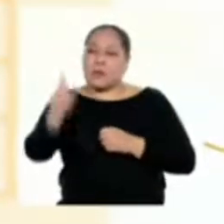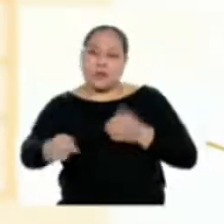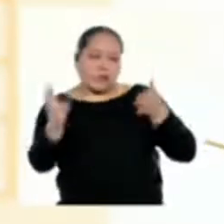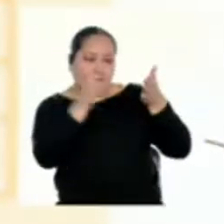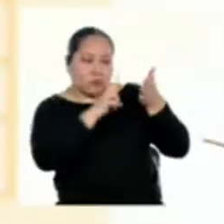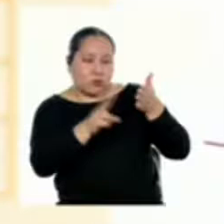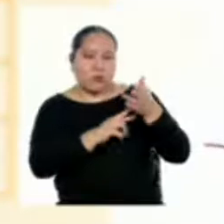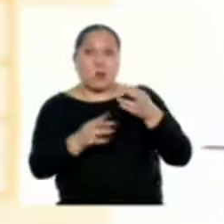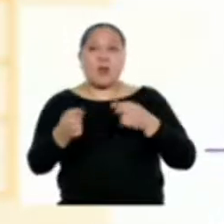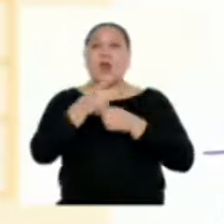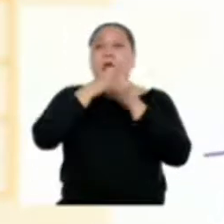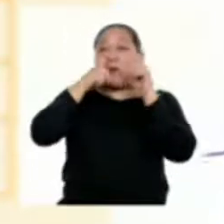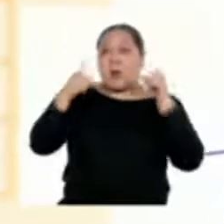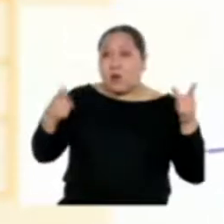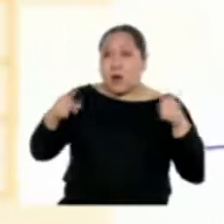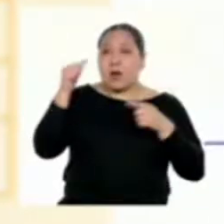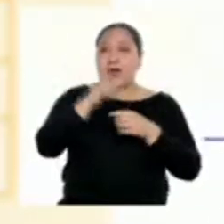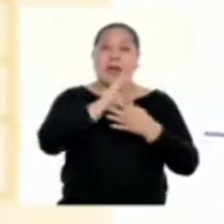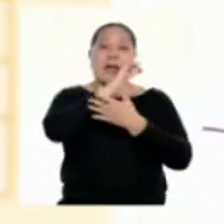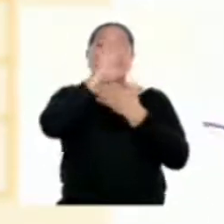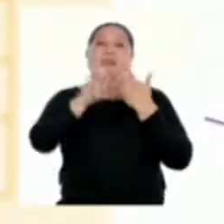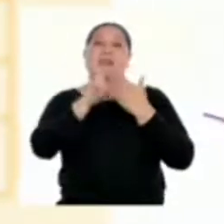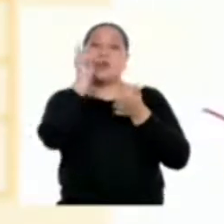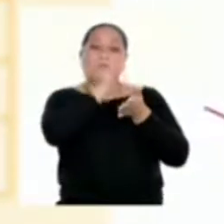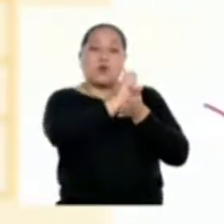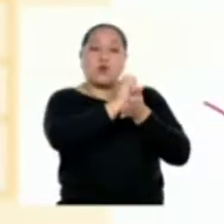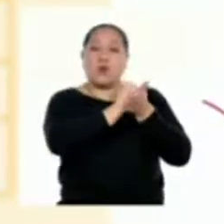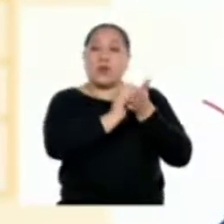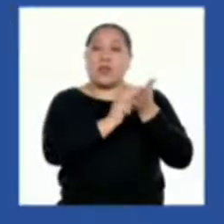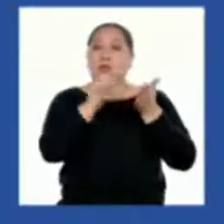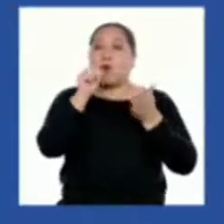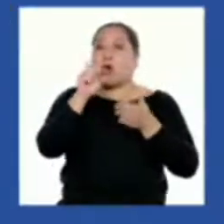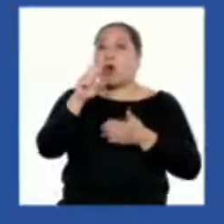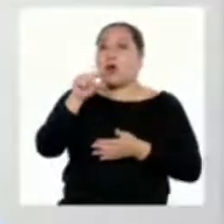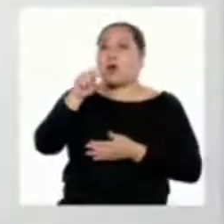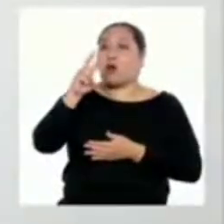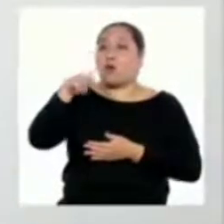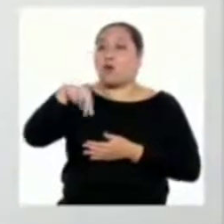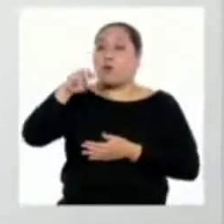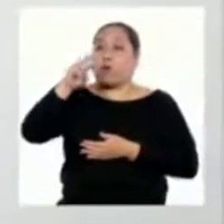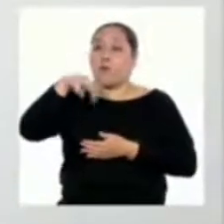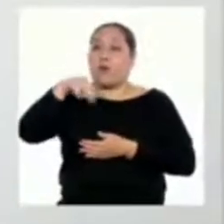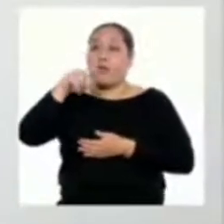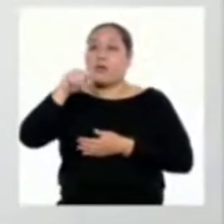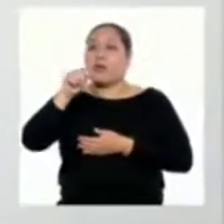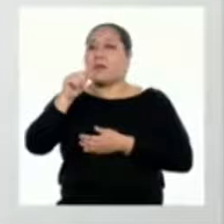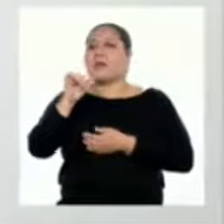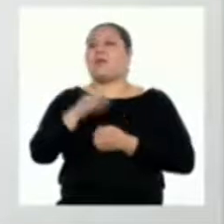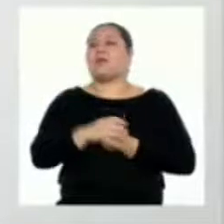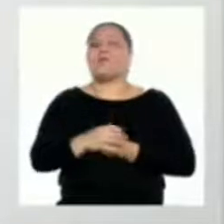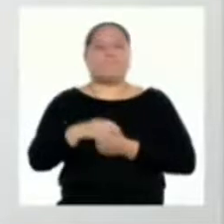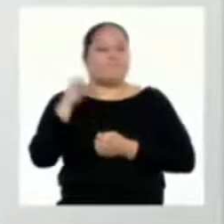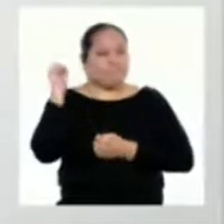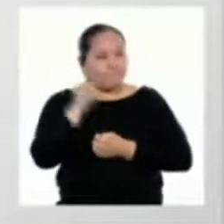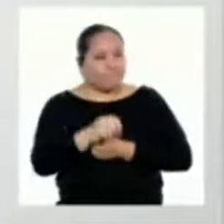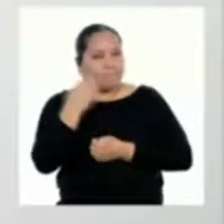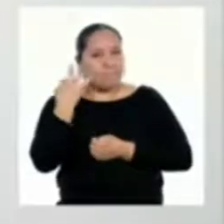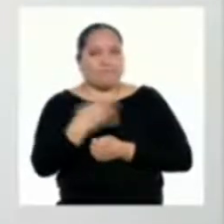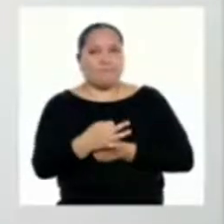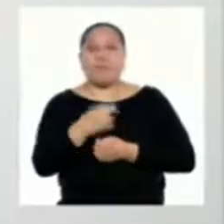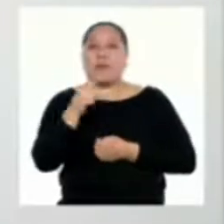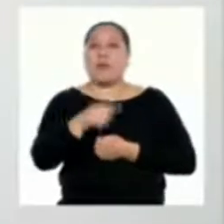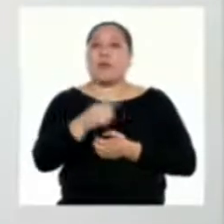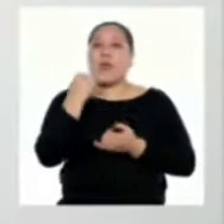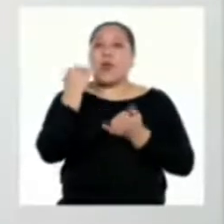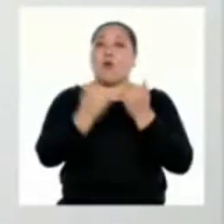registro y características de un texto argumentativo. En efecto, Miluska, en el último programa